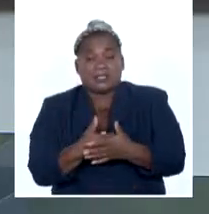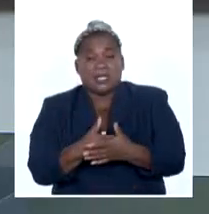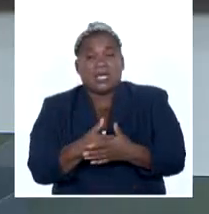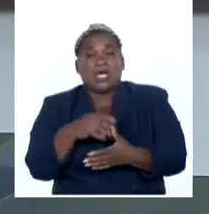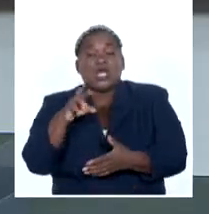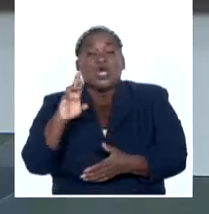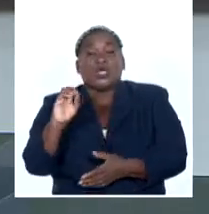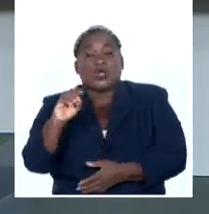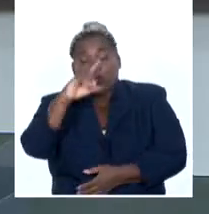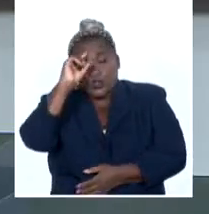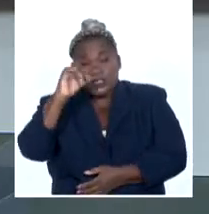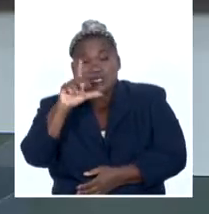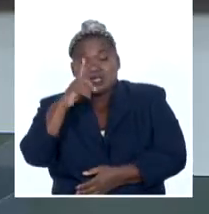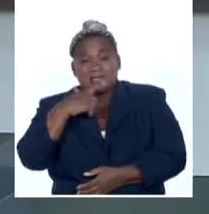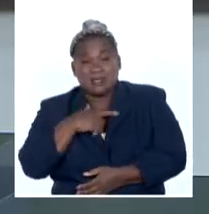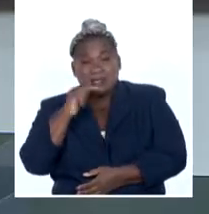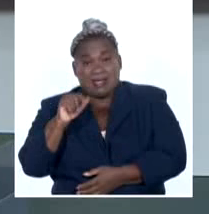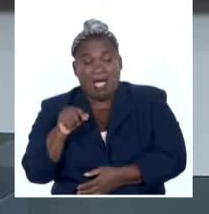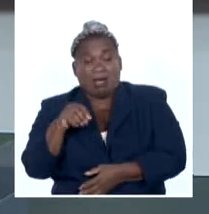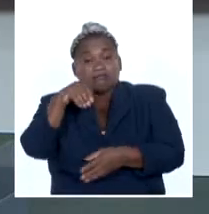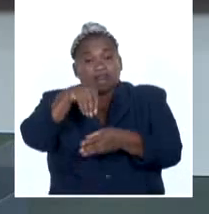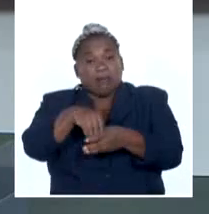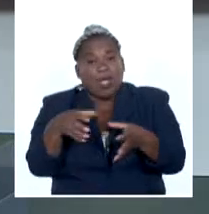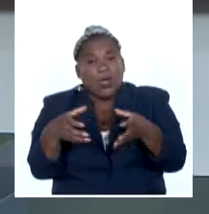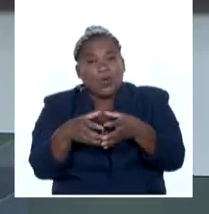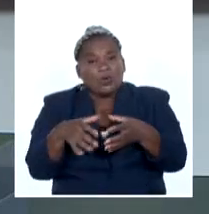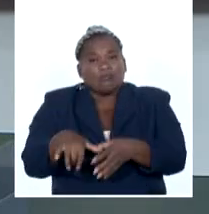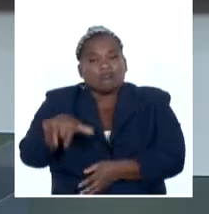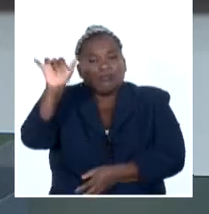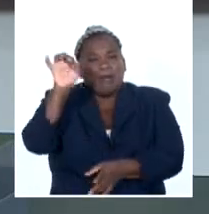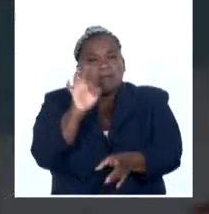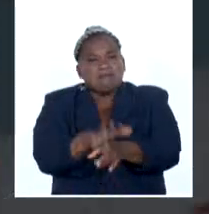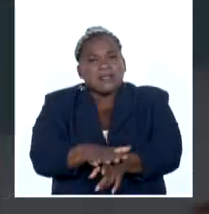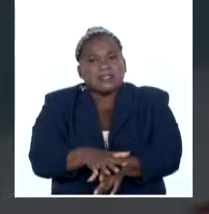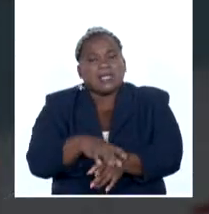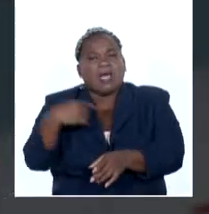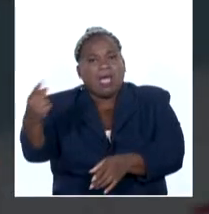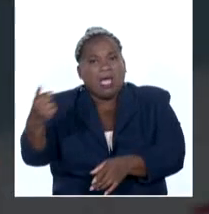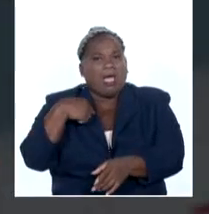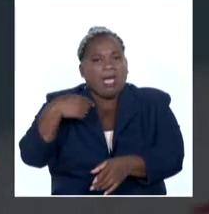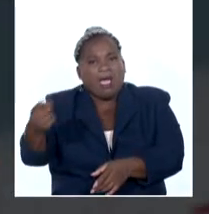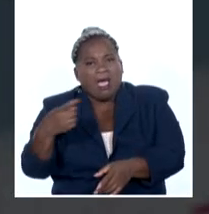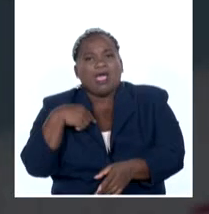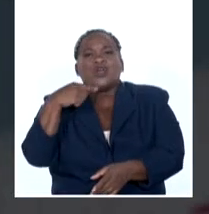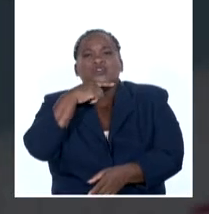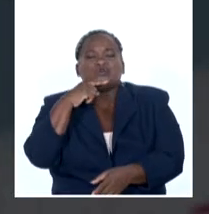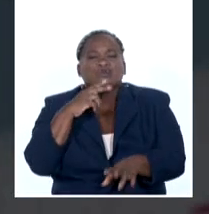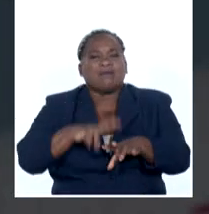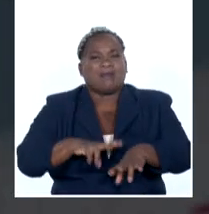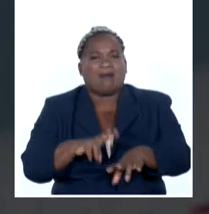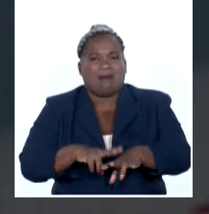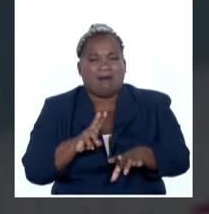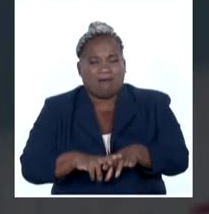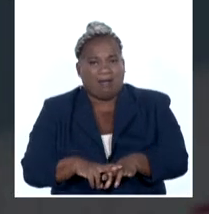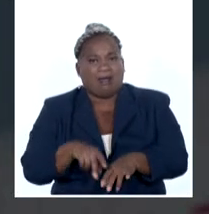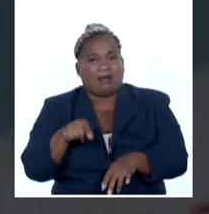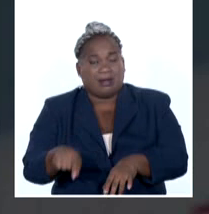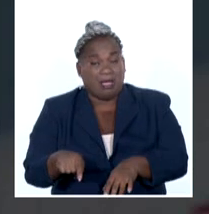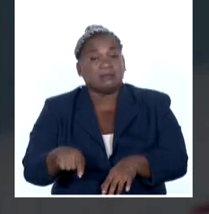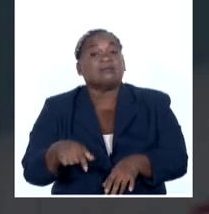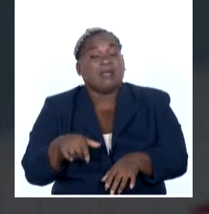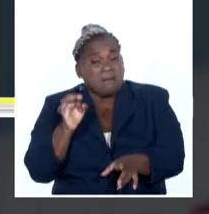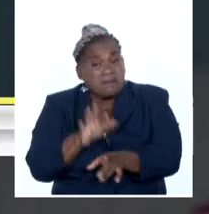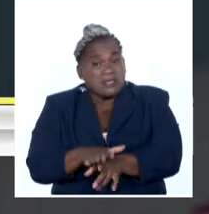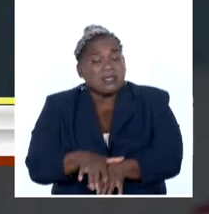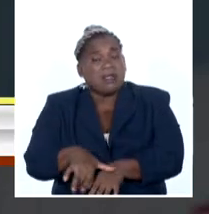cual forma parte del grupo Aeroflot, iniciará dos vuelos semanales a La Habana. De este modo se retomarán los viajes directos entre